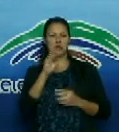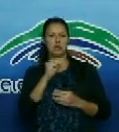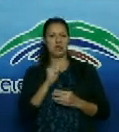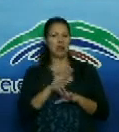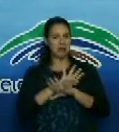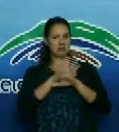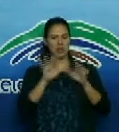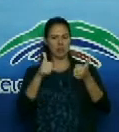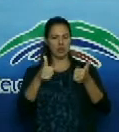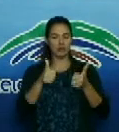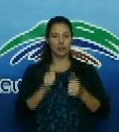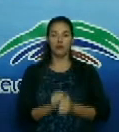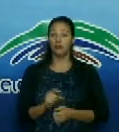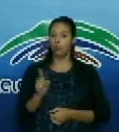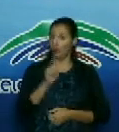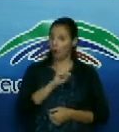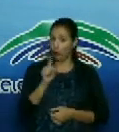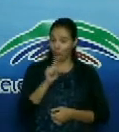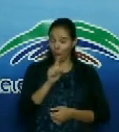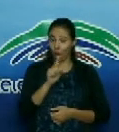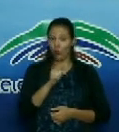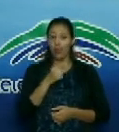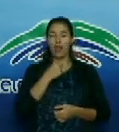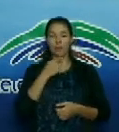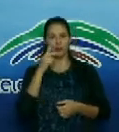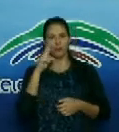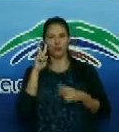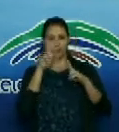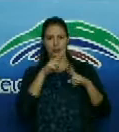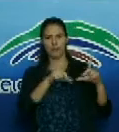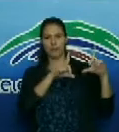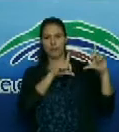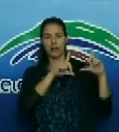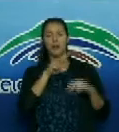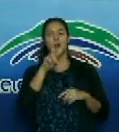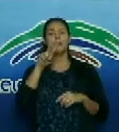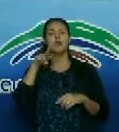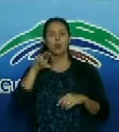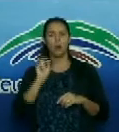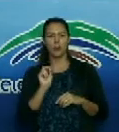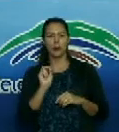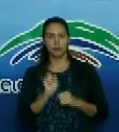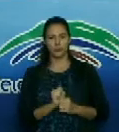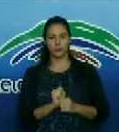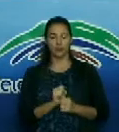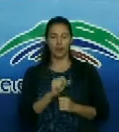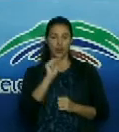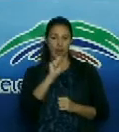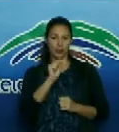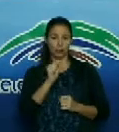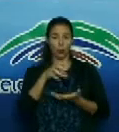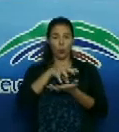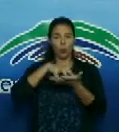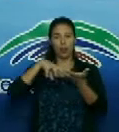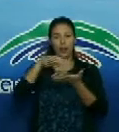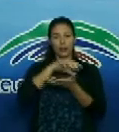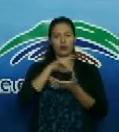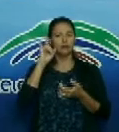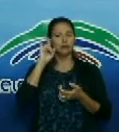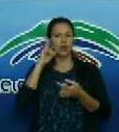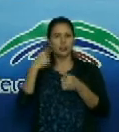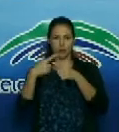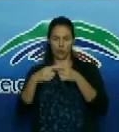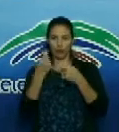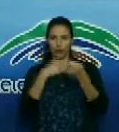pandemia. Miren estas imágenes. Esto es en el reparto Villanueva, hoy en horas de la mañana, en uno de los puntos de venta de productos lácteos. Miren la